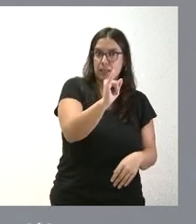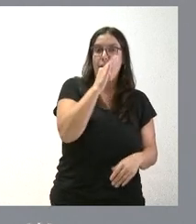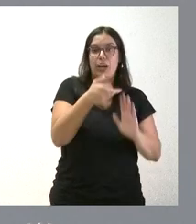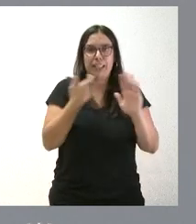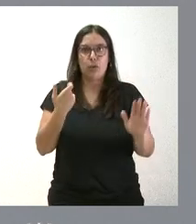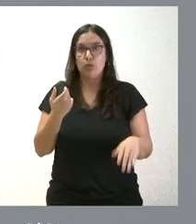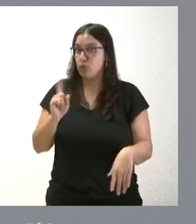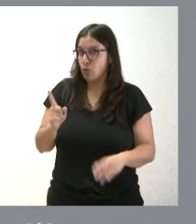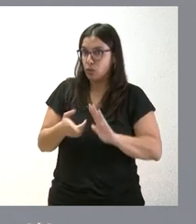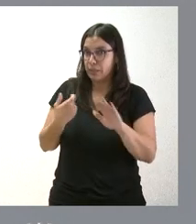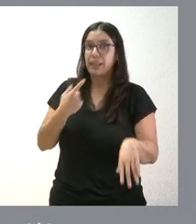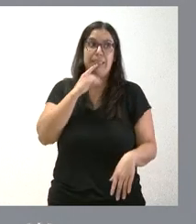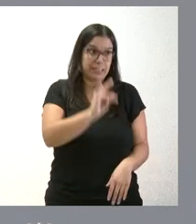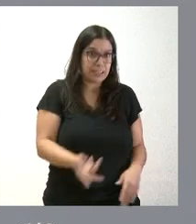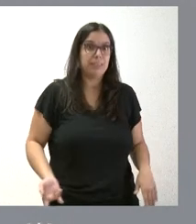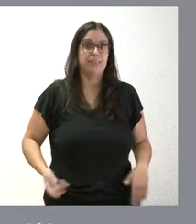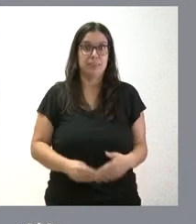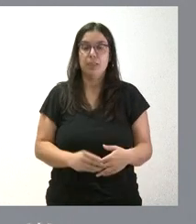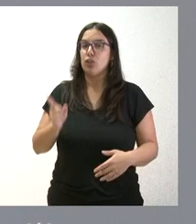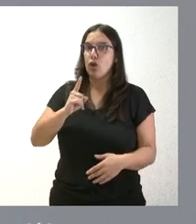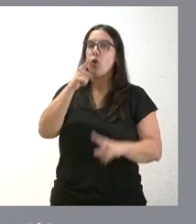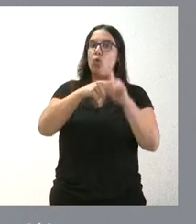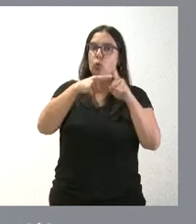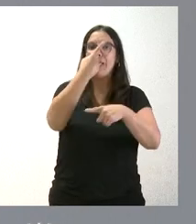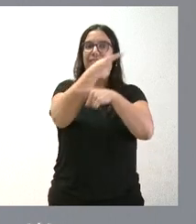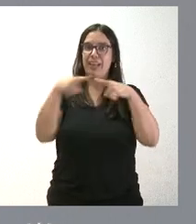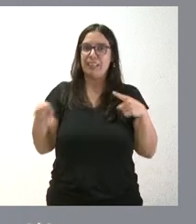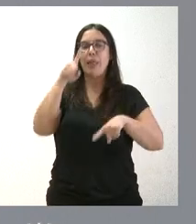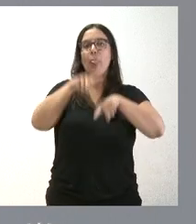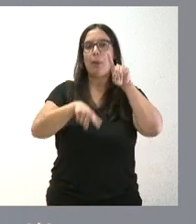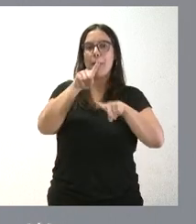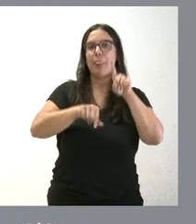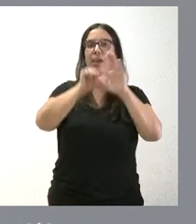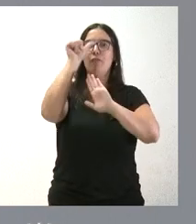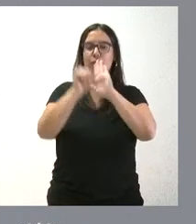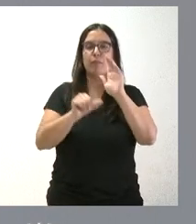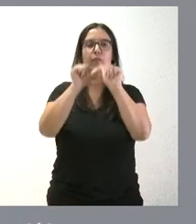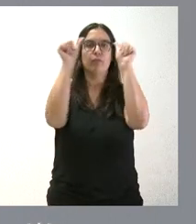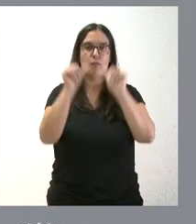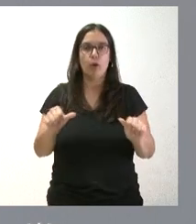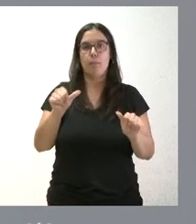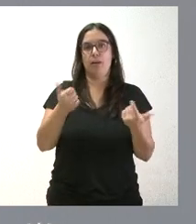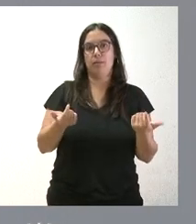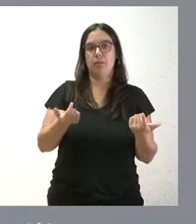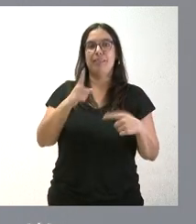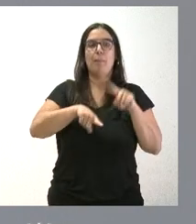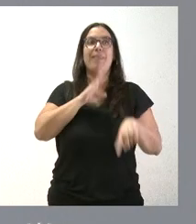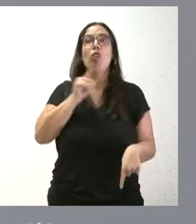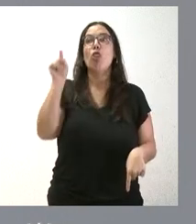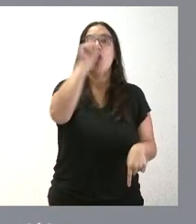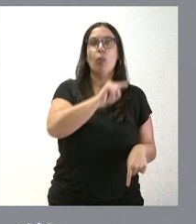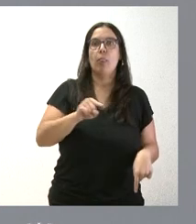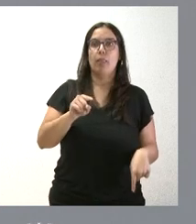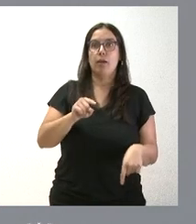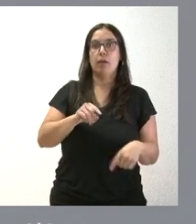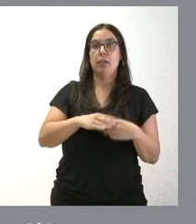No, no se ha quitado. Es que se está haciendo una utilización diferenciada en función del soporte de referencia. Usted lo podrá ver en otros